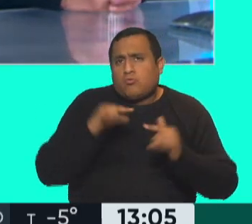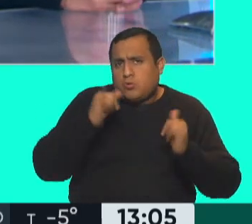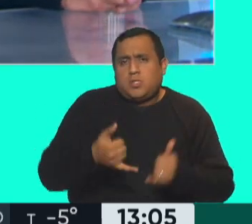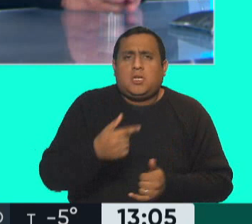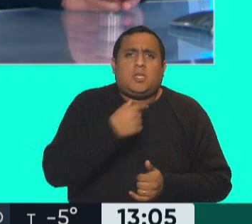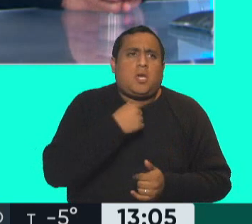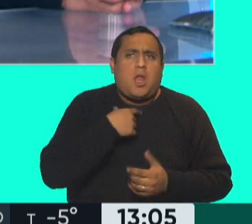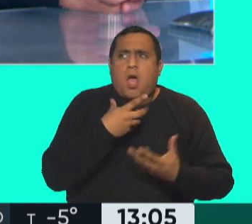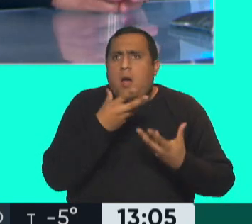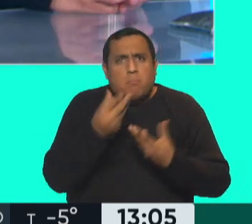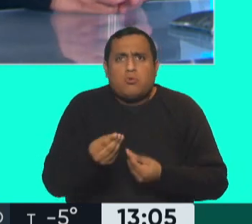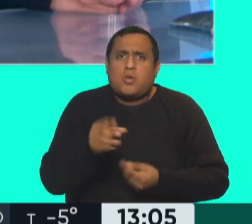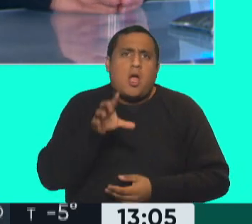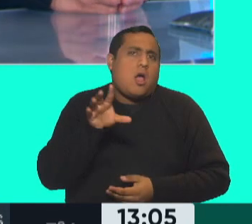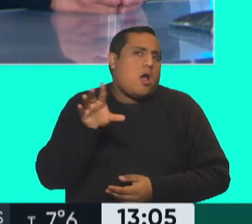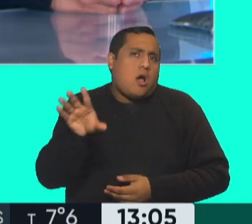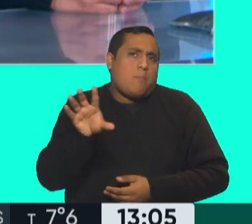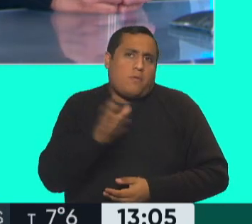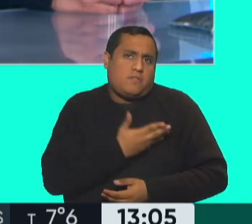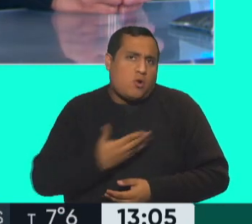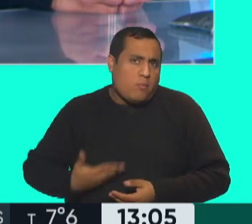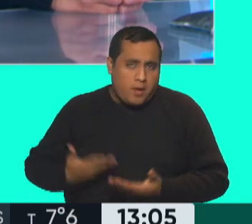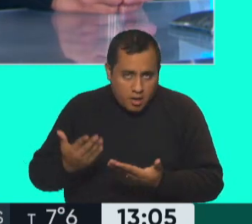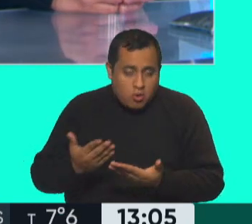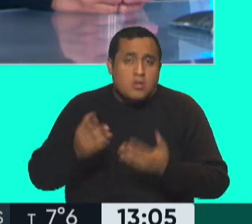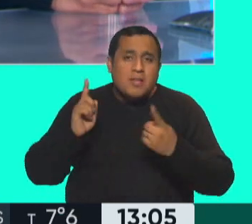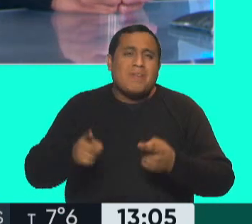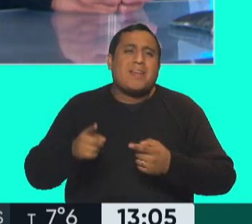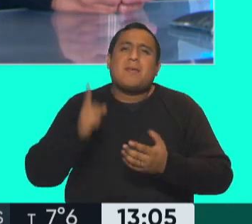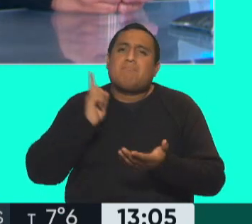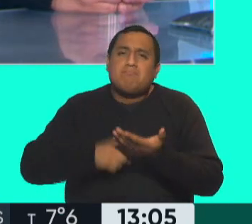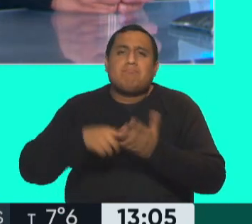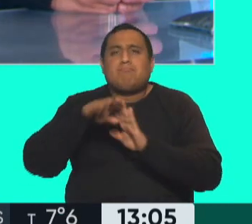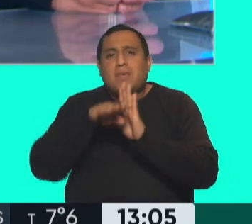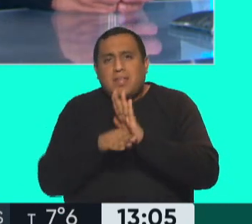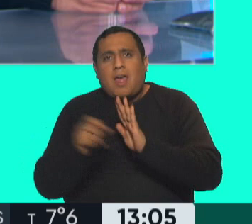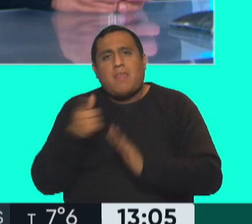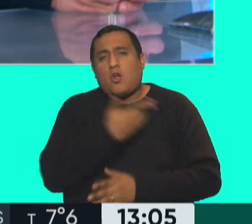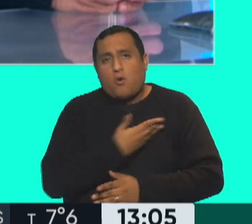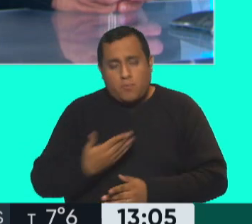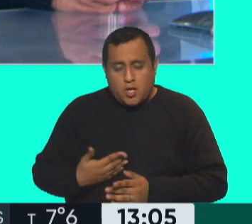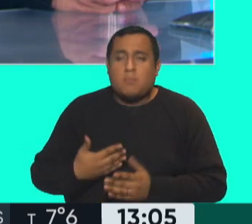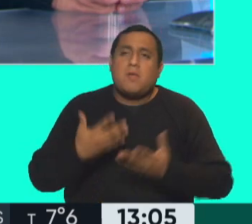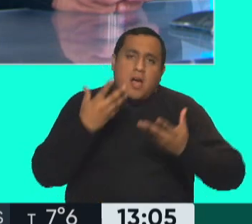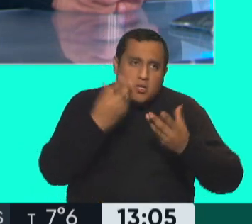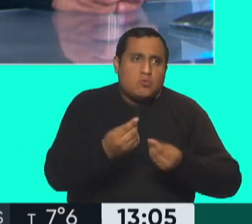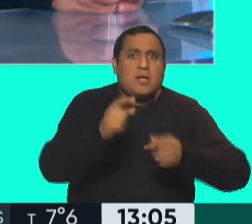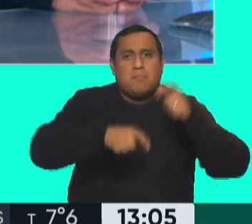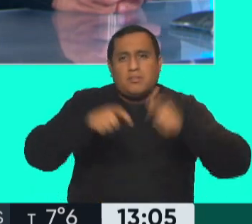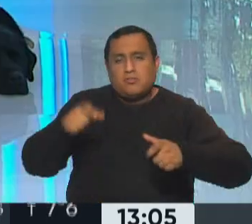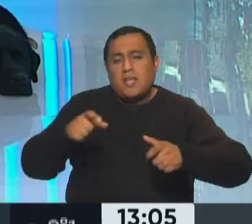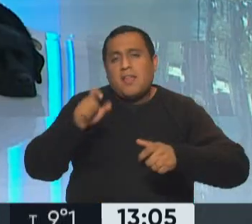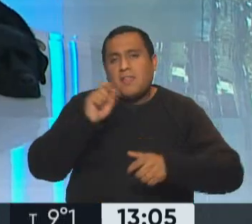colaborando con el gobierno provincial y, fundamentalmente, llegar con estas políticas públicas a ciudadanas, ciudadanos de la provincia de Corrientes que